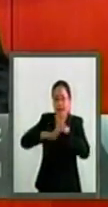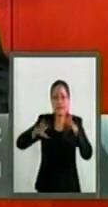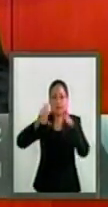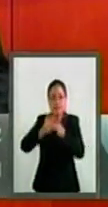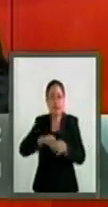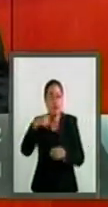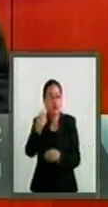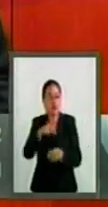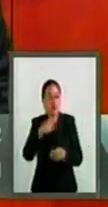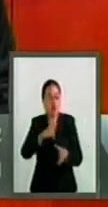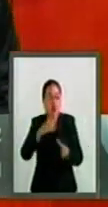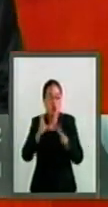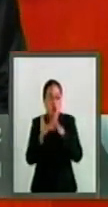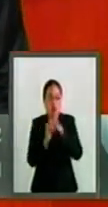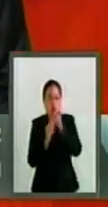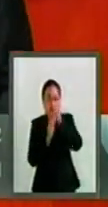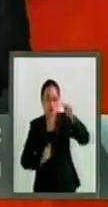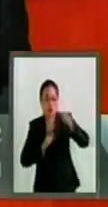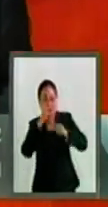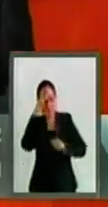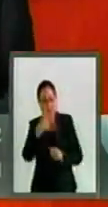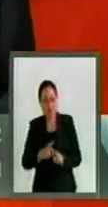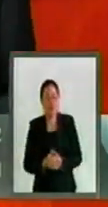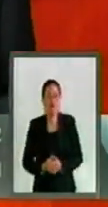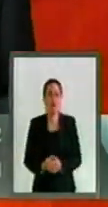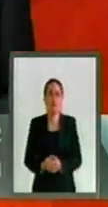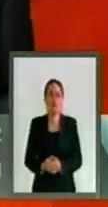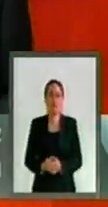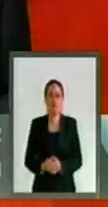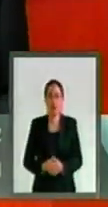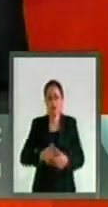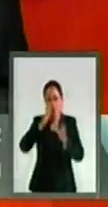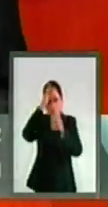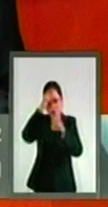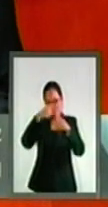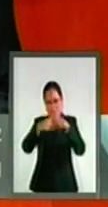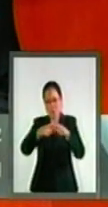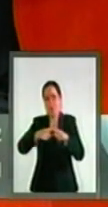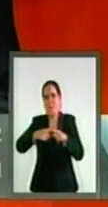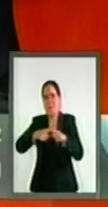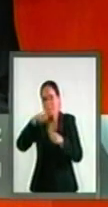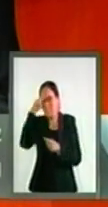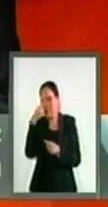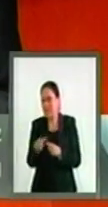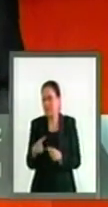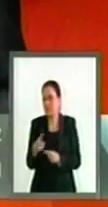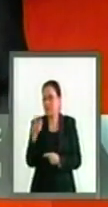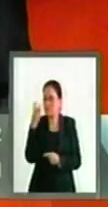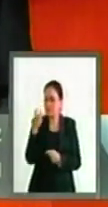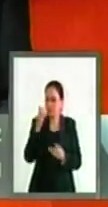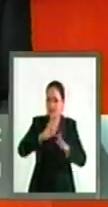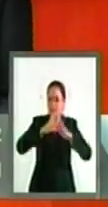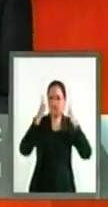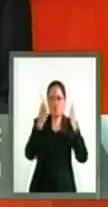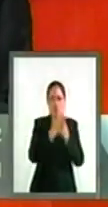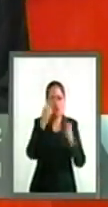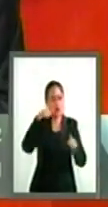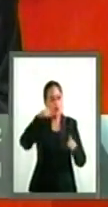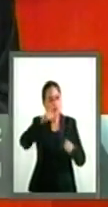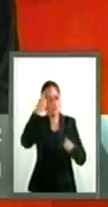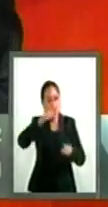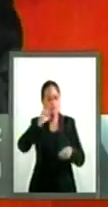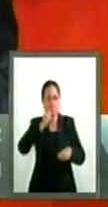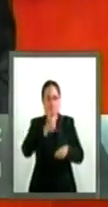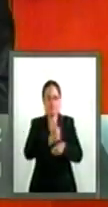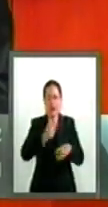Constitución de la República. El Pacto por México fue el mecanismo para